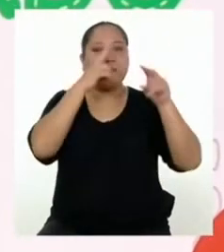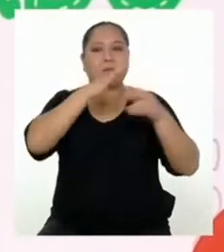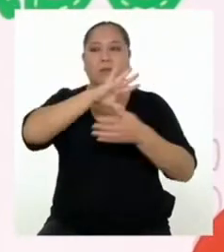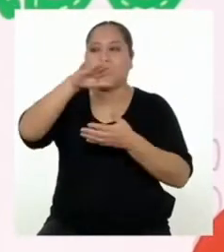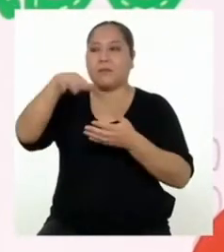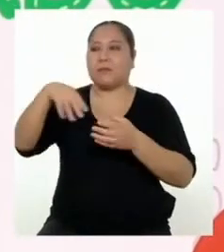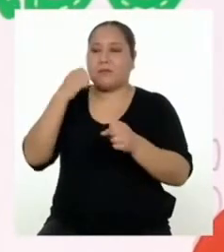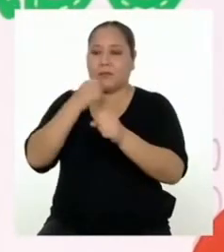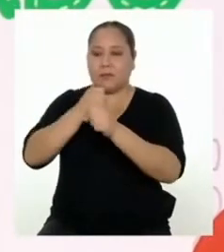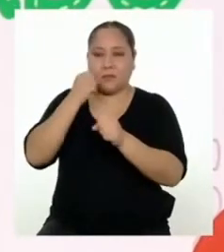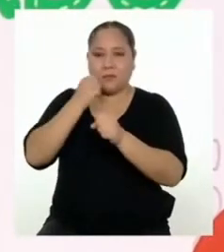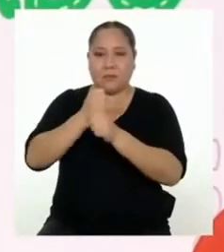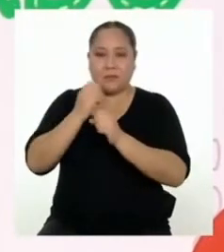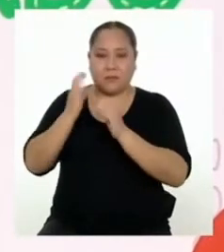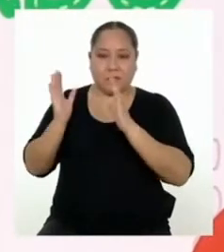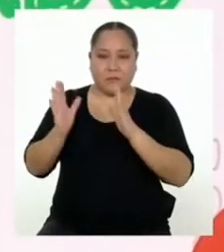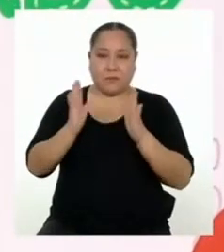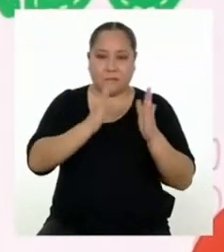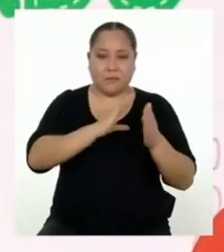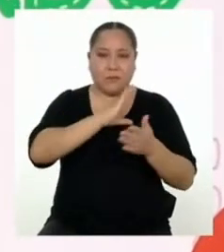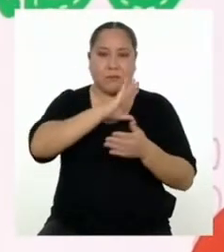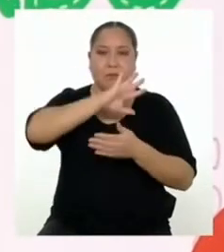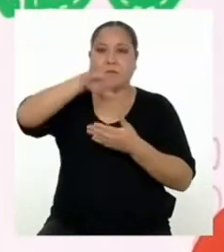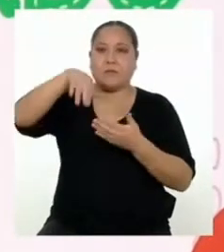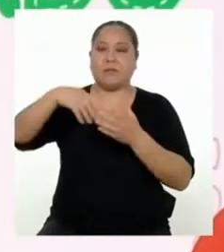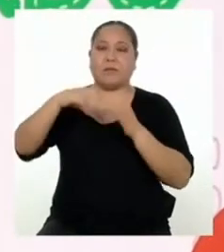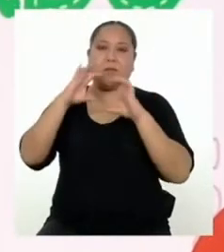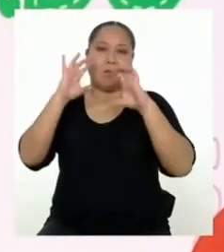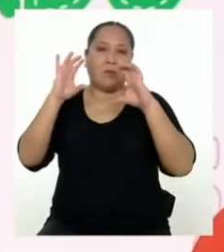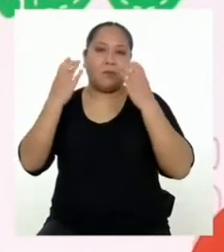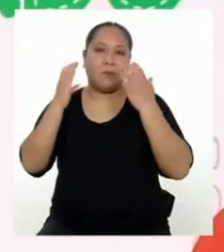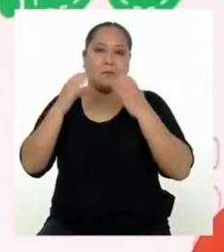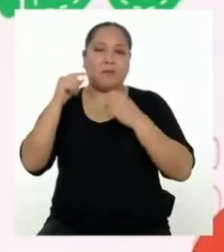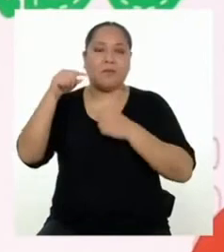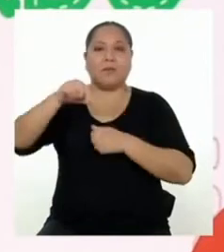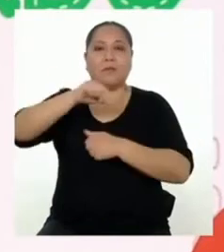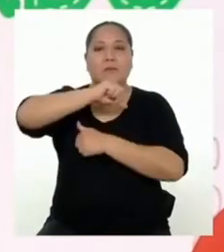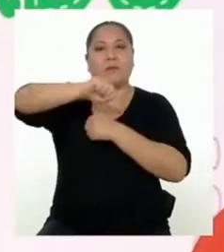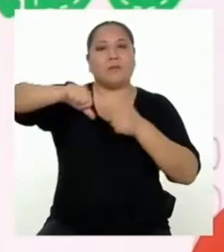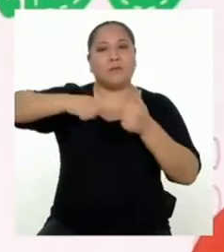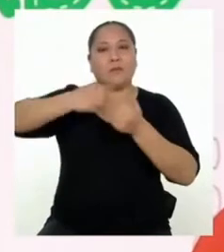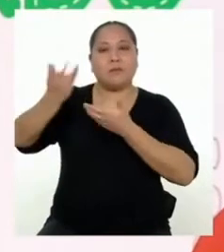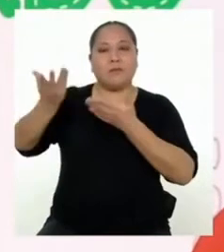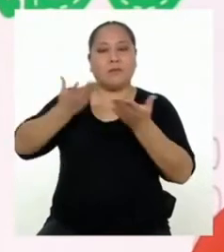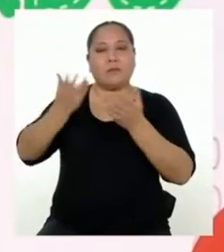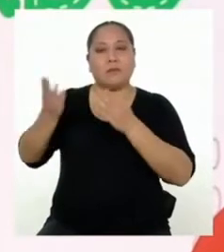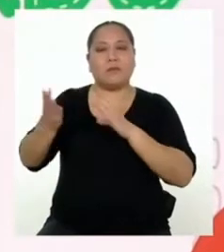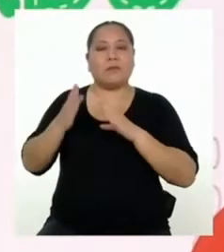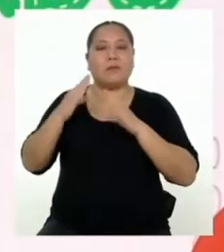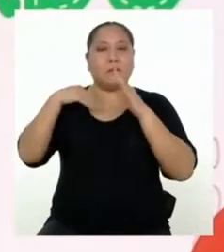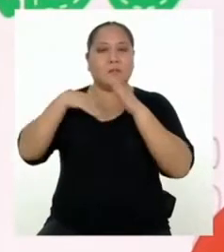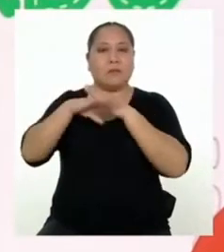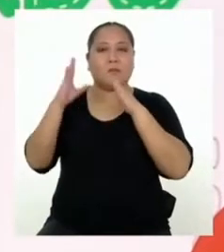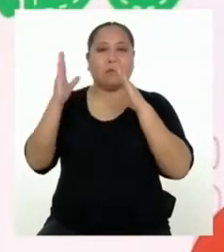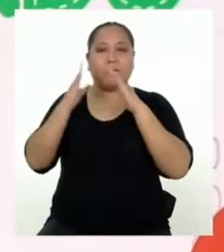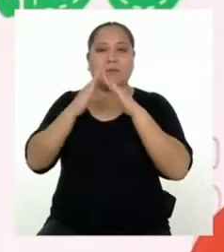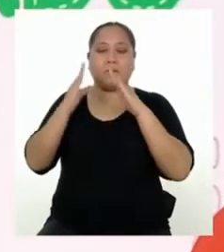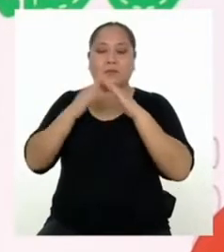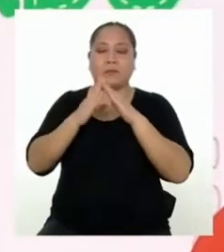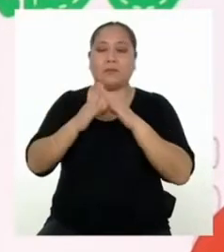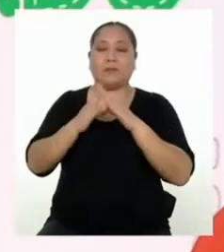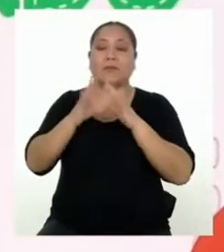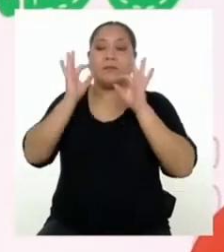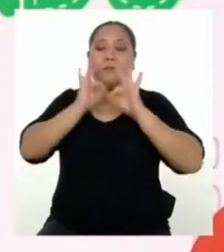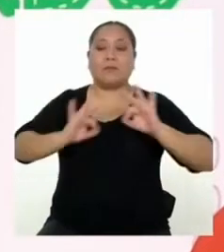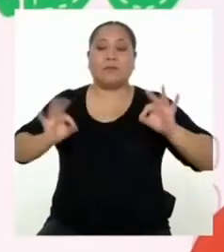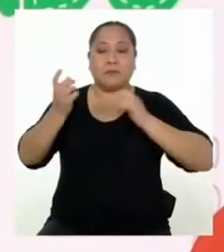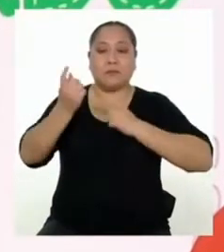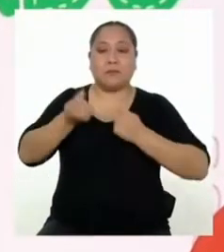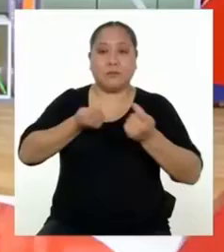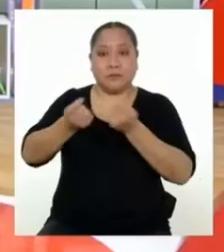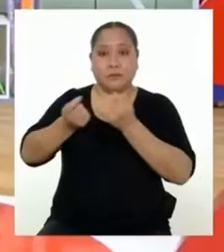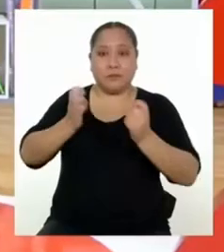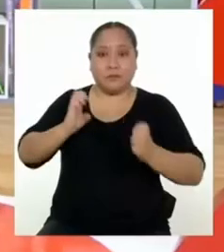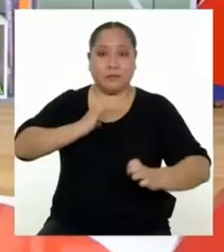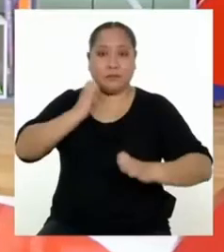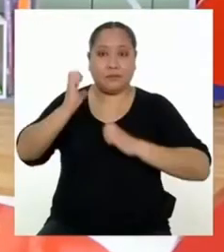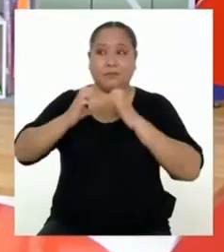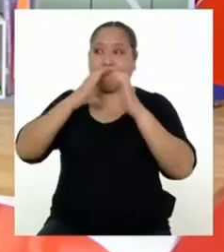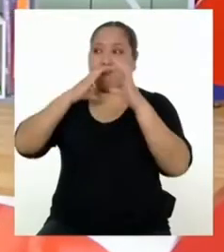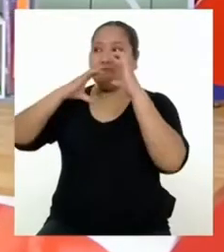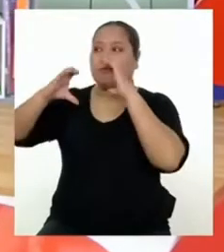estamos elaborando en todas las áreas en torno a la convivencia en el hogar y la importancia de regular las emociones y comunicarnos mejor.